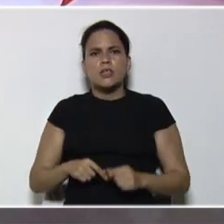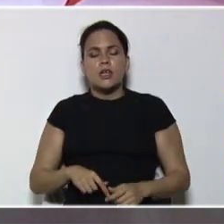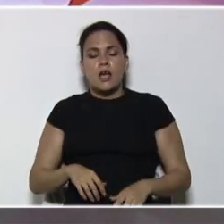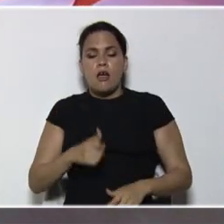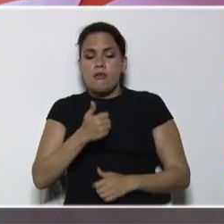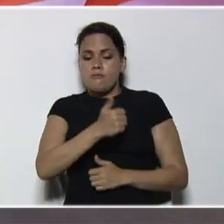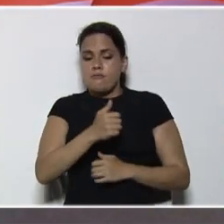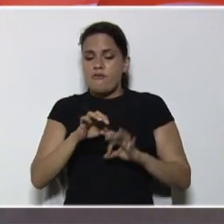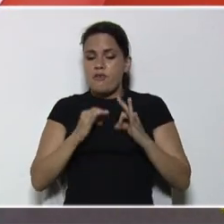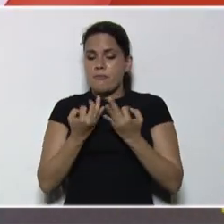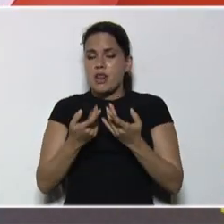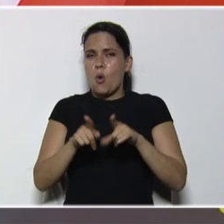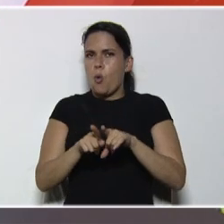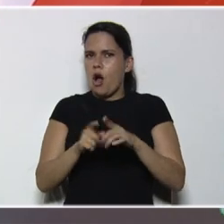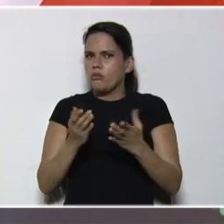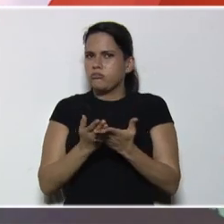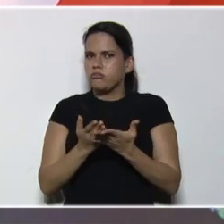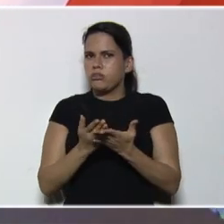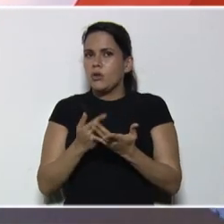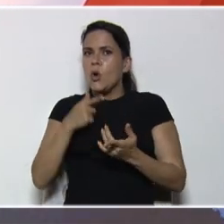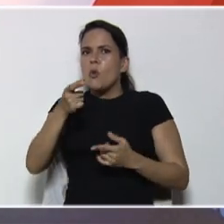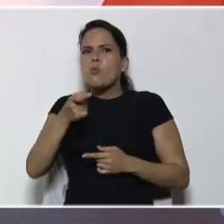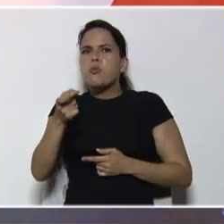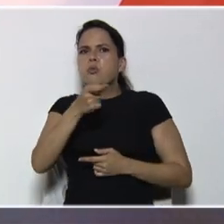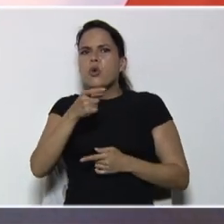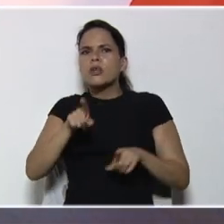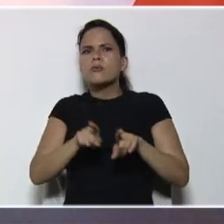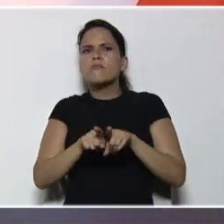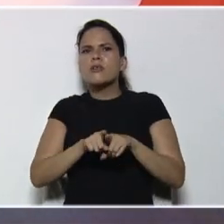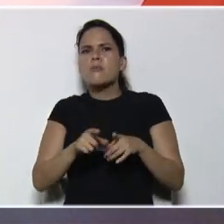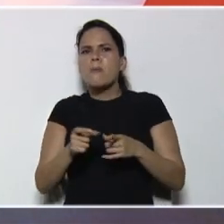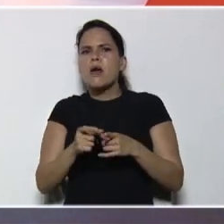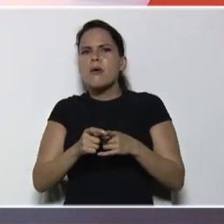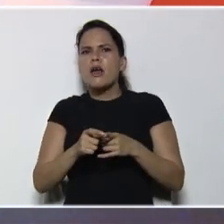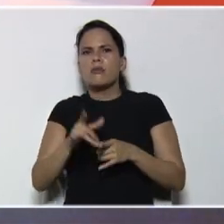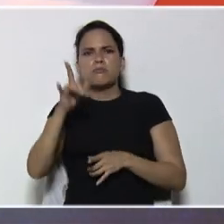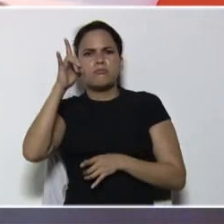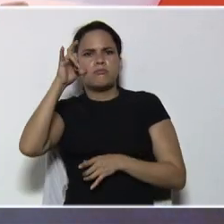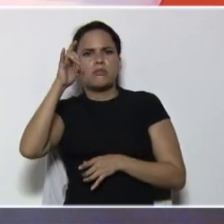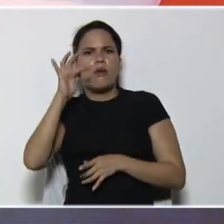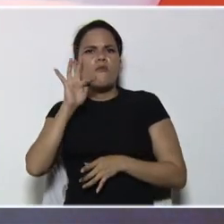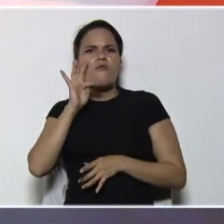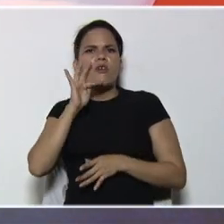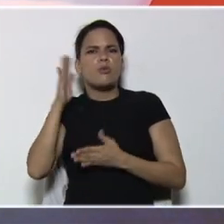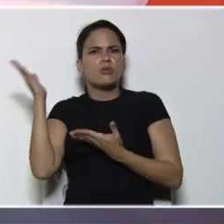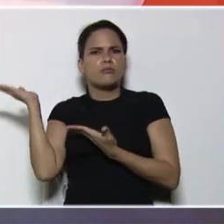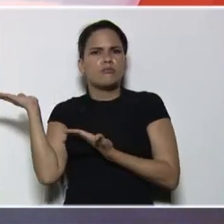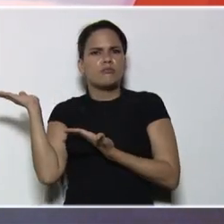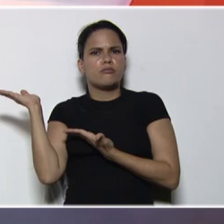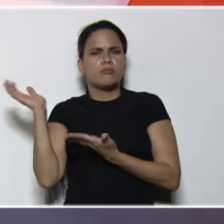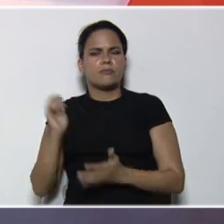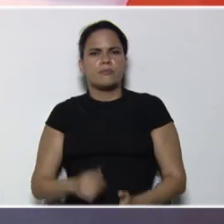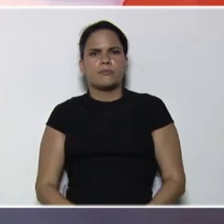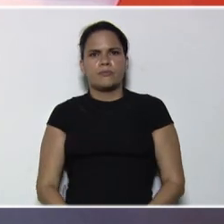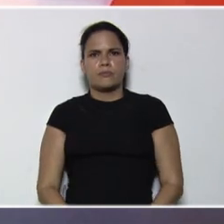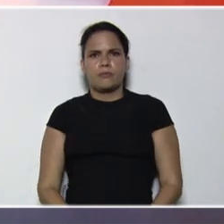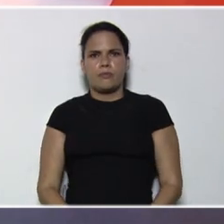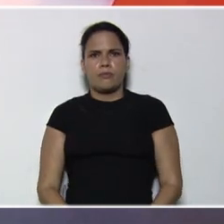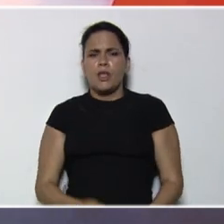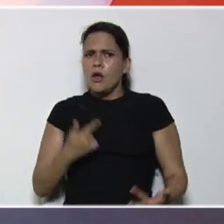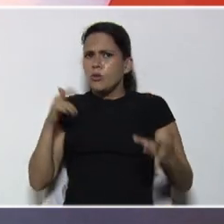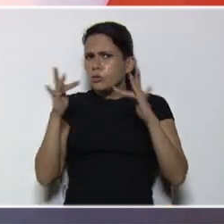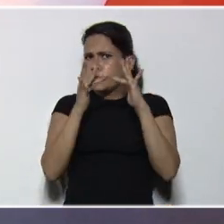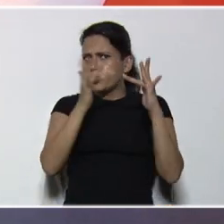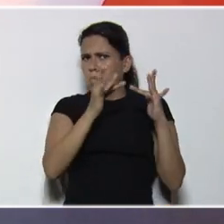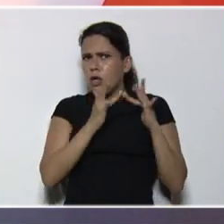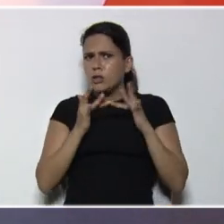cada familia una escuela. Y por eso busquen esa misma palabra en Instagram y en Facebook. Cada familia una escuela, una frase que nos va a conectar